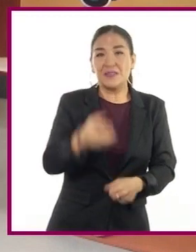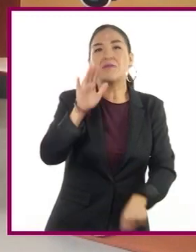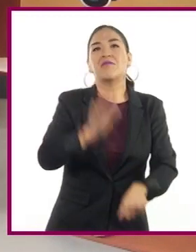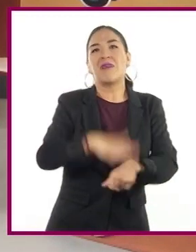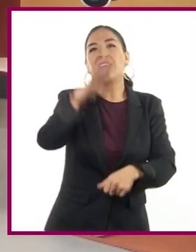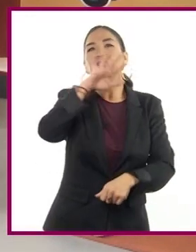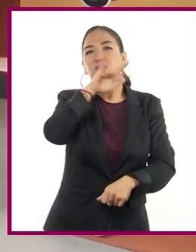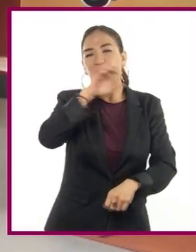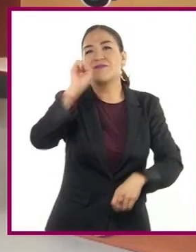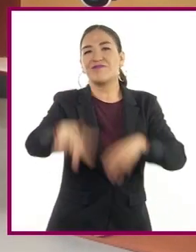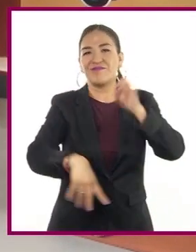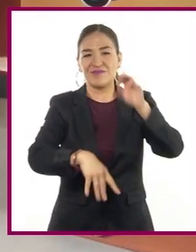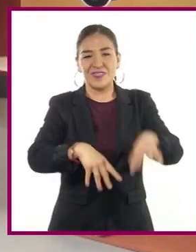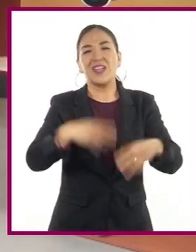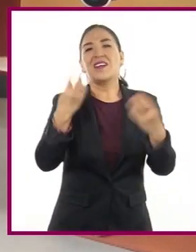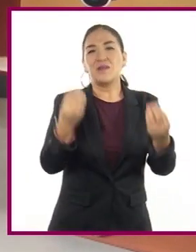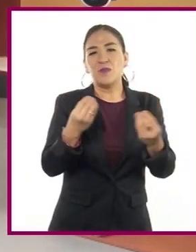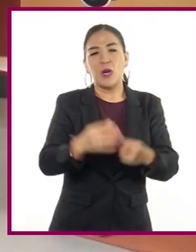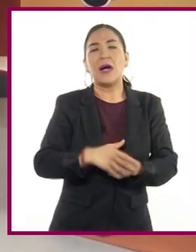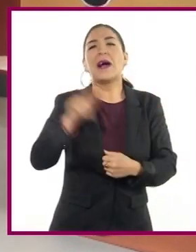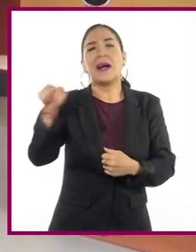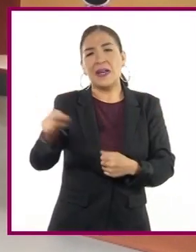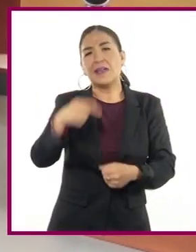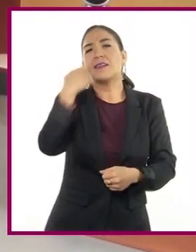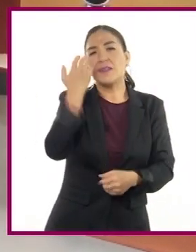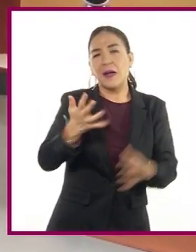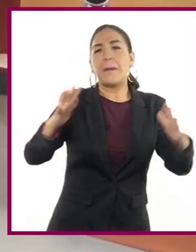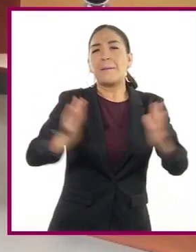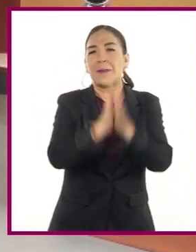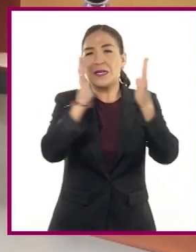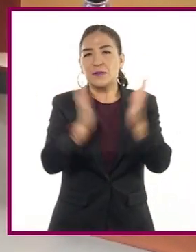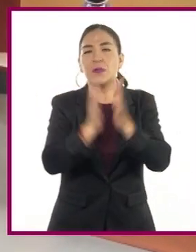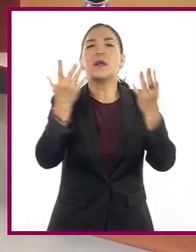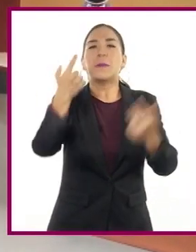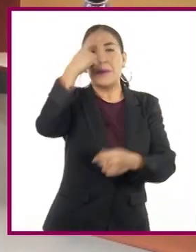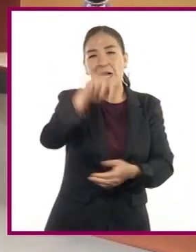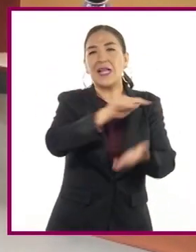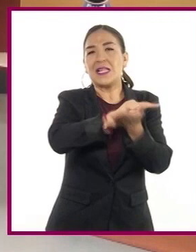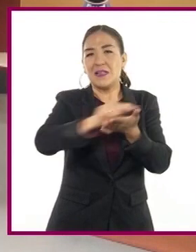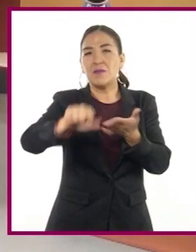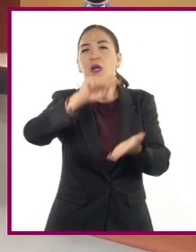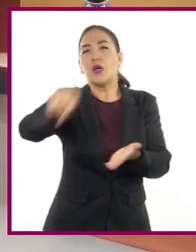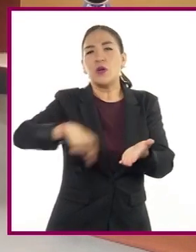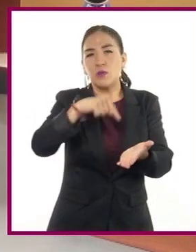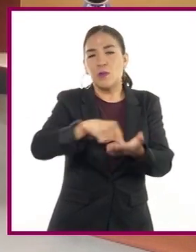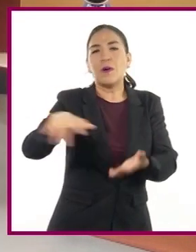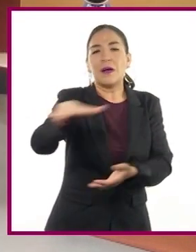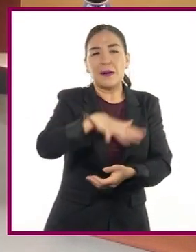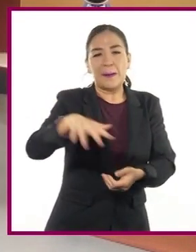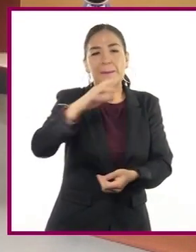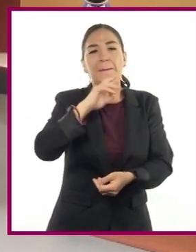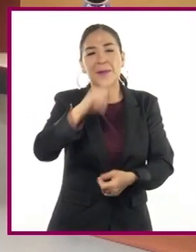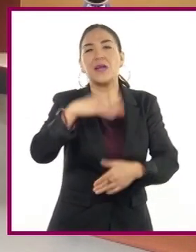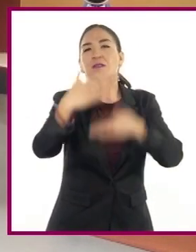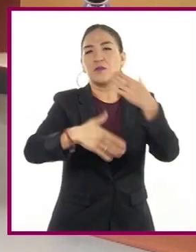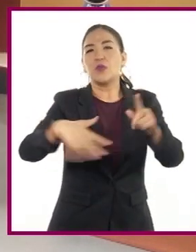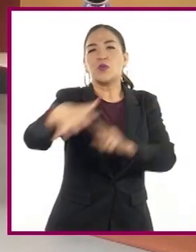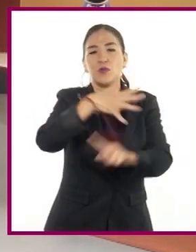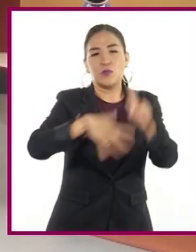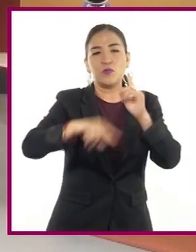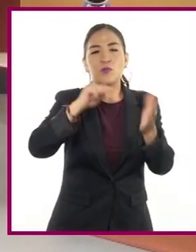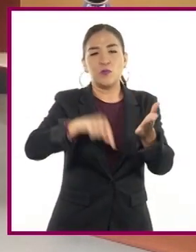contaminación de suelo. A él le gustaría participar en la limpieza de su comunidad para tener un mejor entorno.